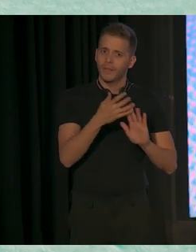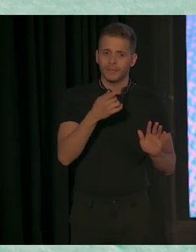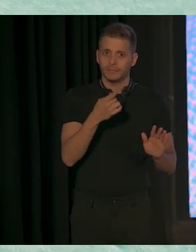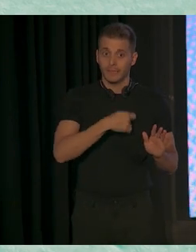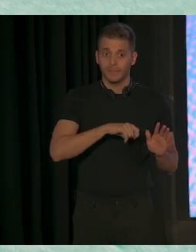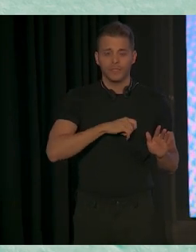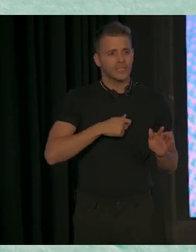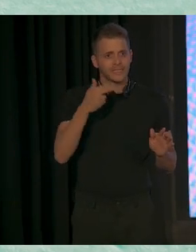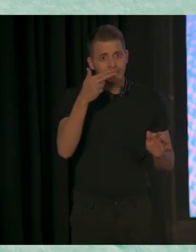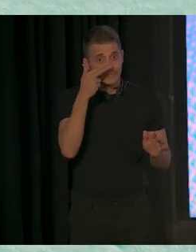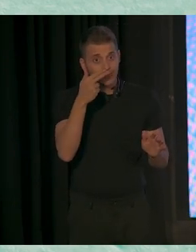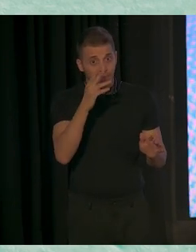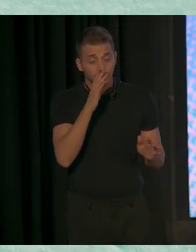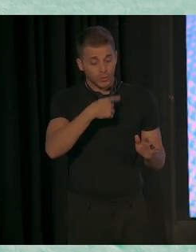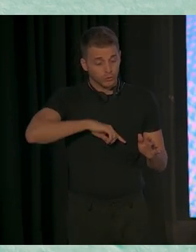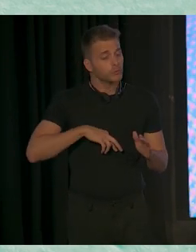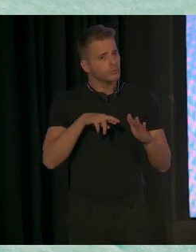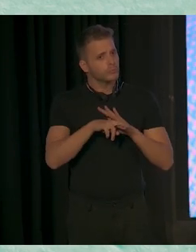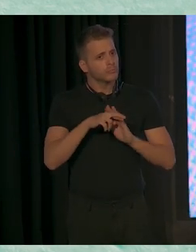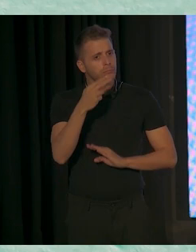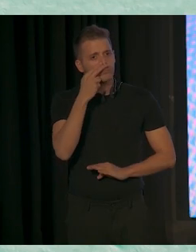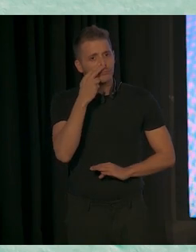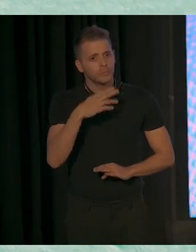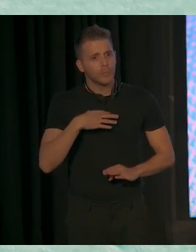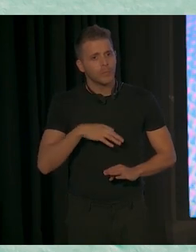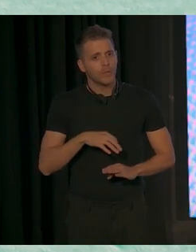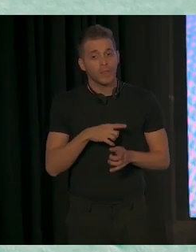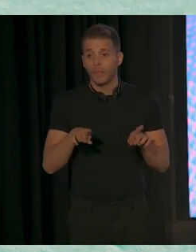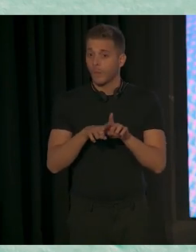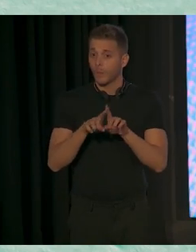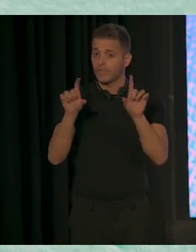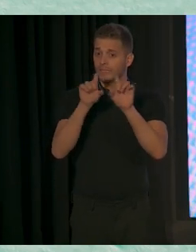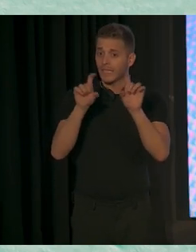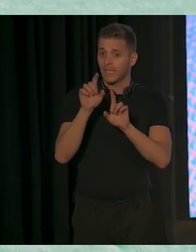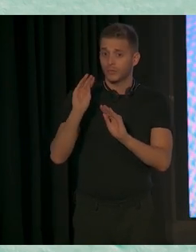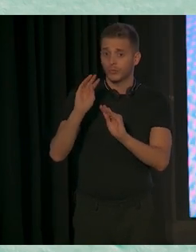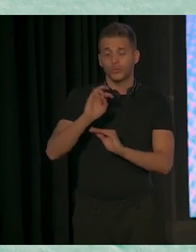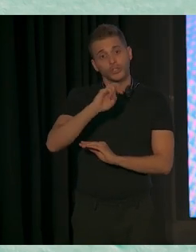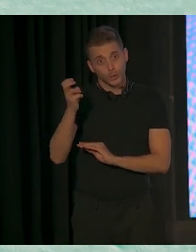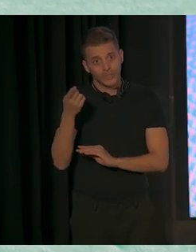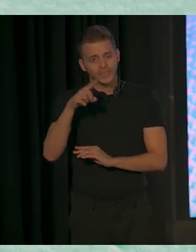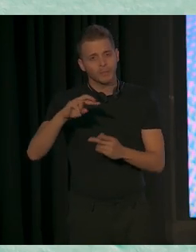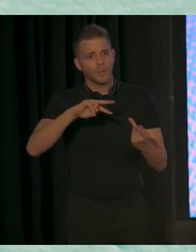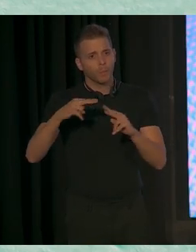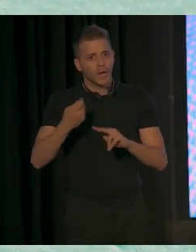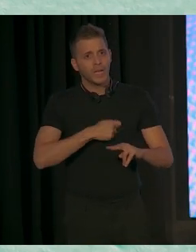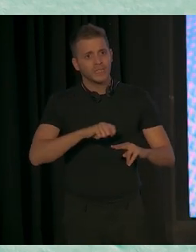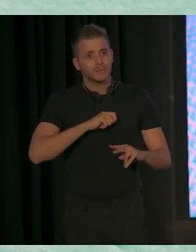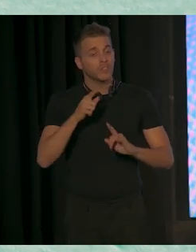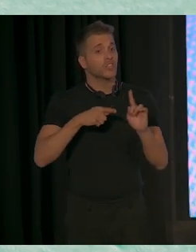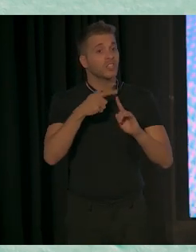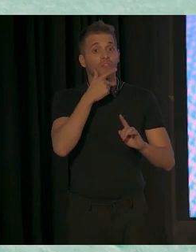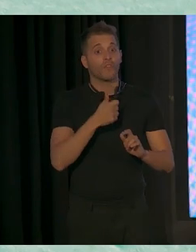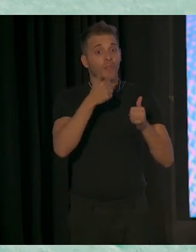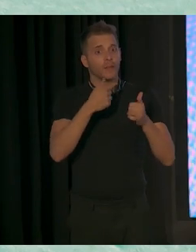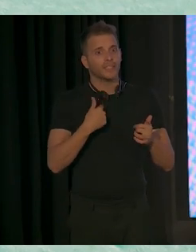creo que para nosotros también puede ser un recurso muy interesante, sobre todo al igual que tu entidad y otras que también traducen al español para facilitar y es